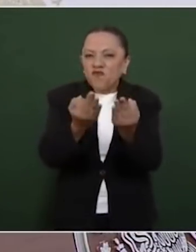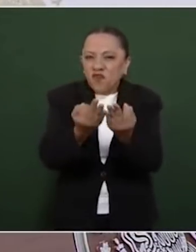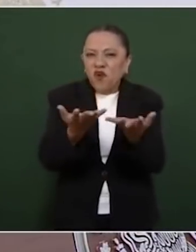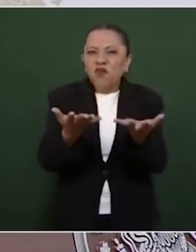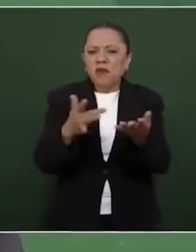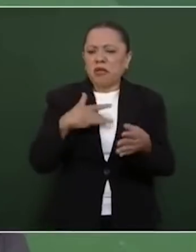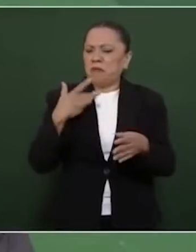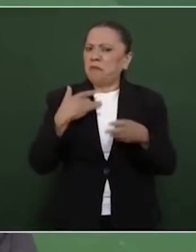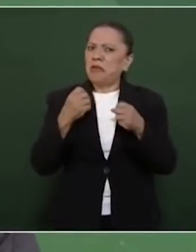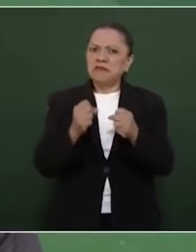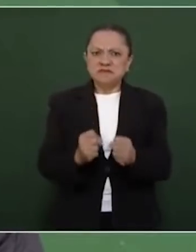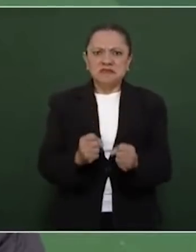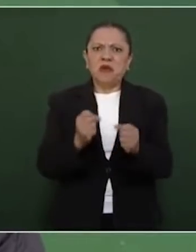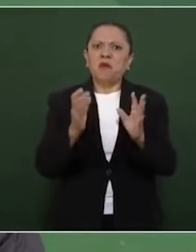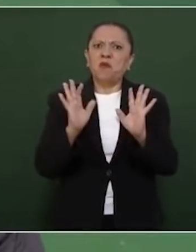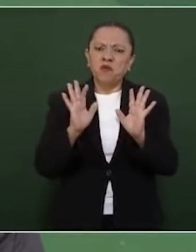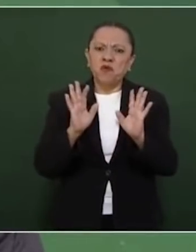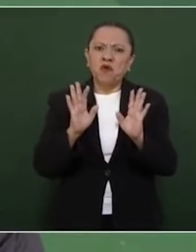convicción.